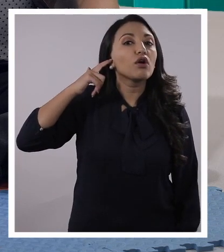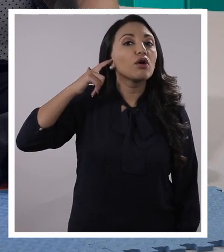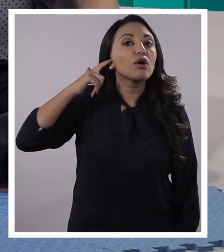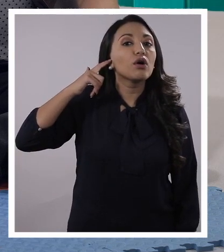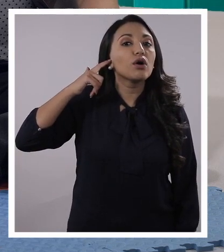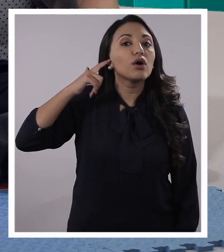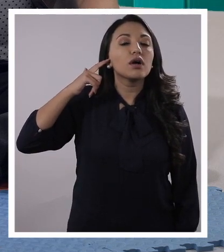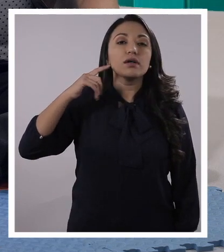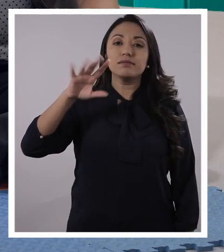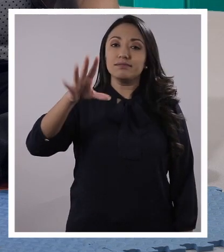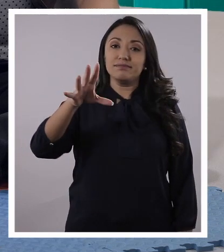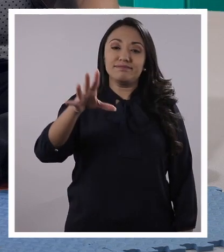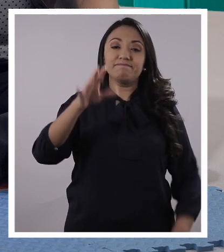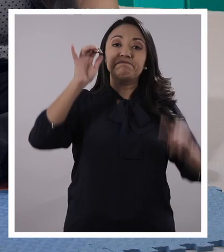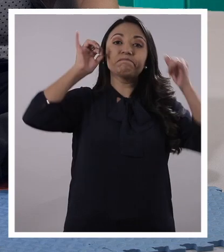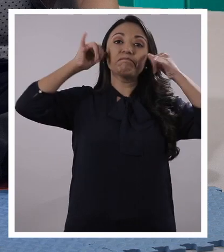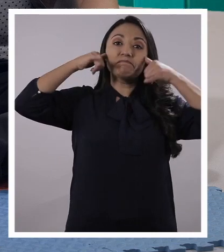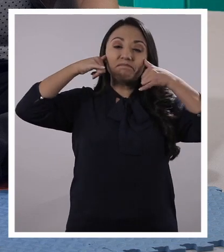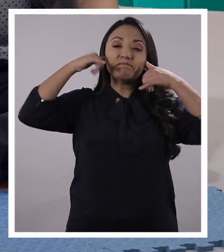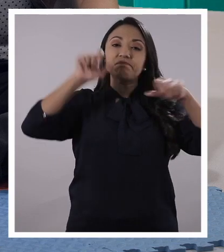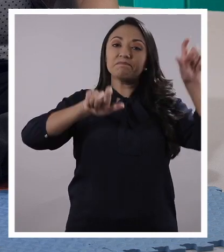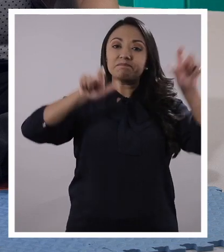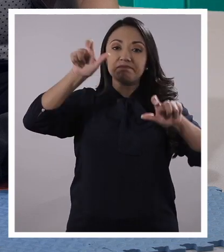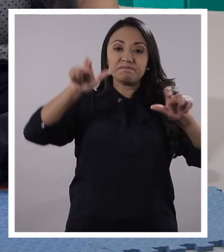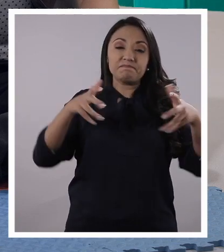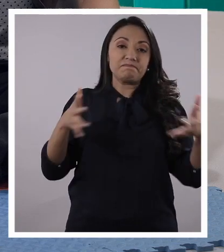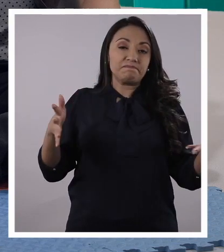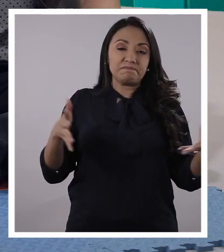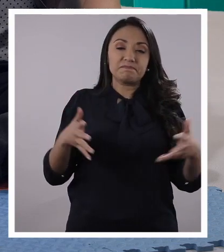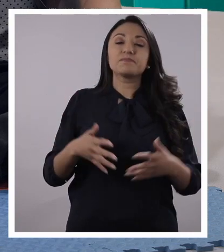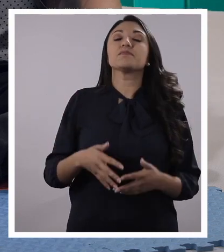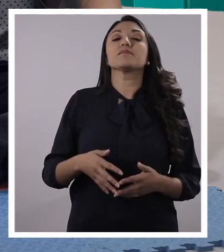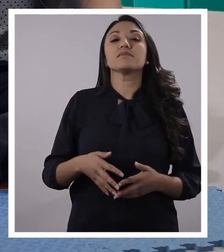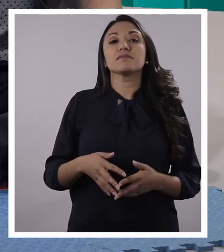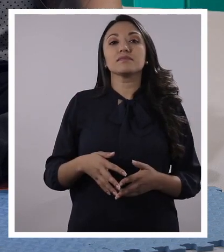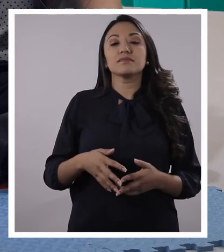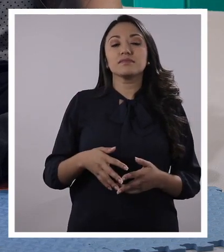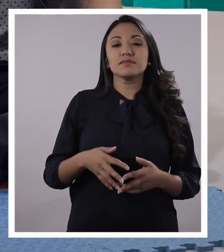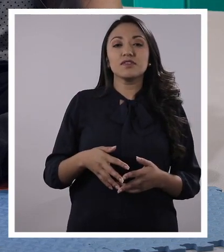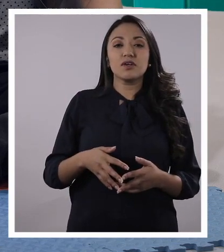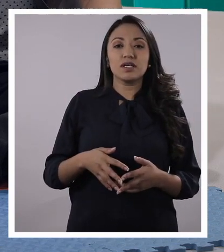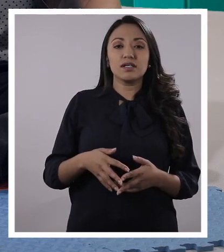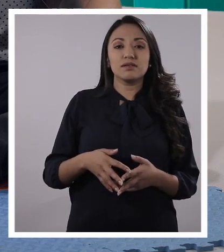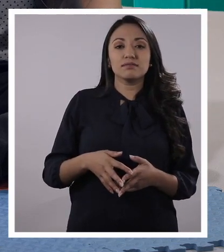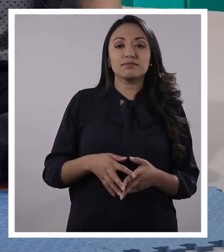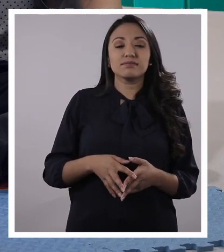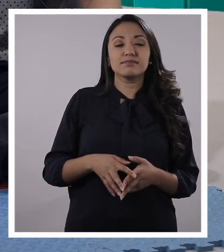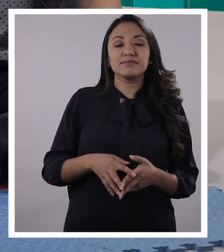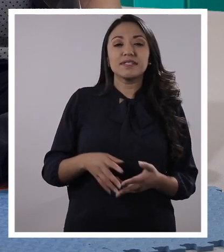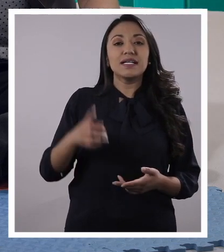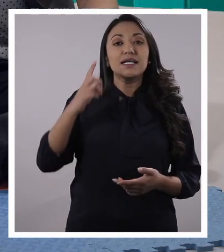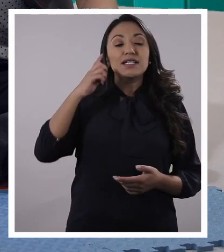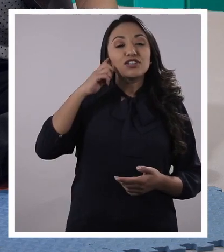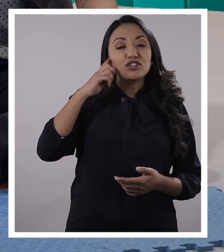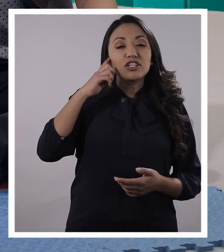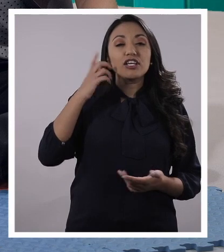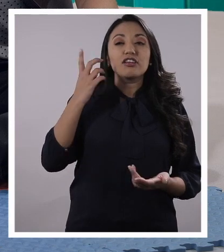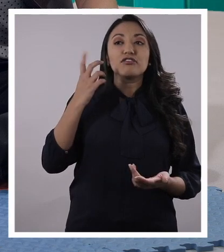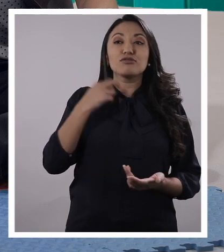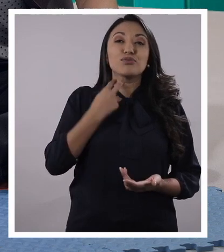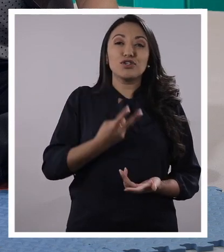Escuche. Que hay a su alrededor. Que sonidos. Las voces.